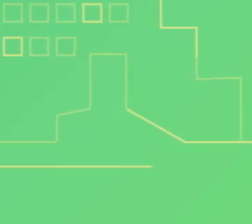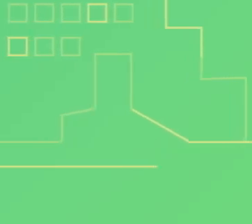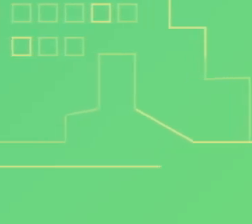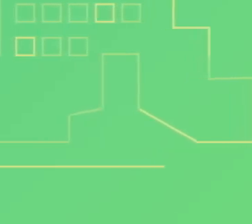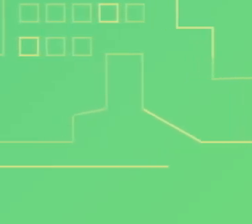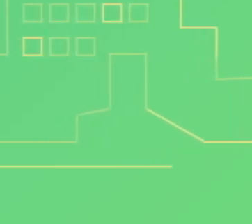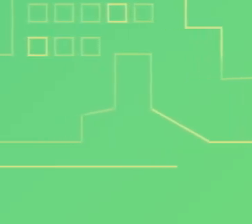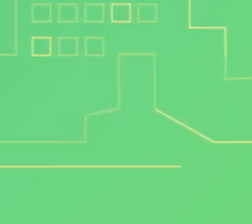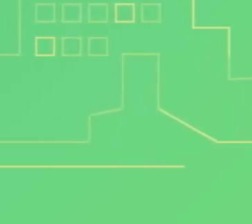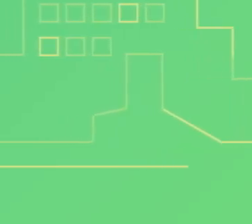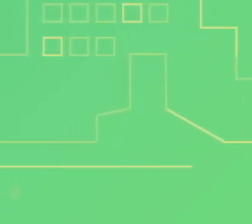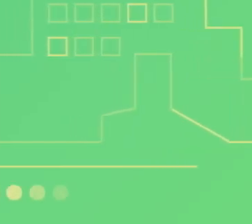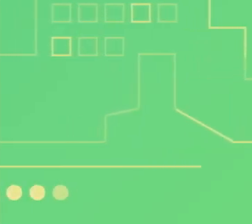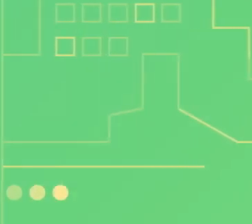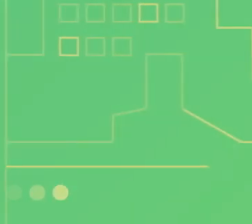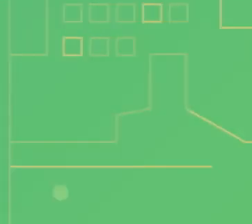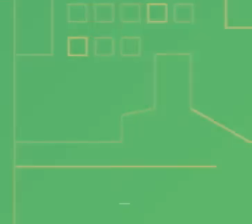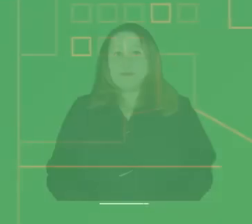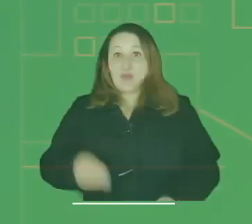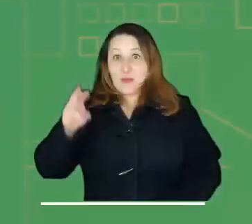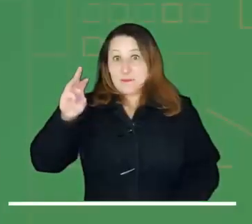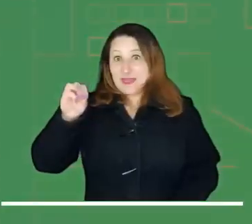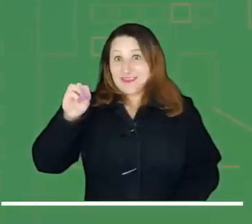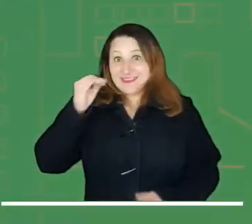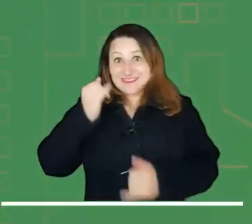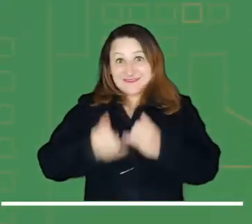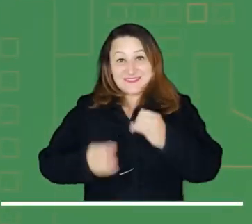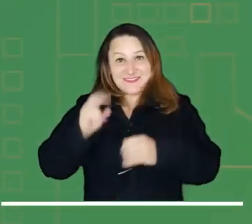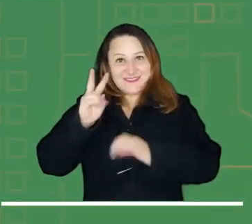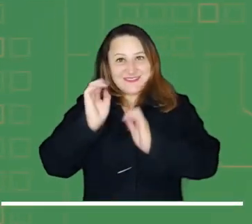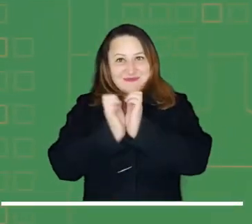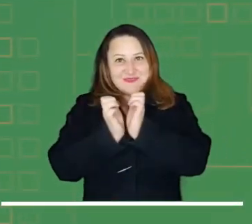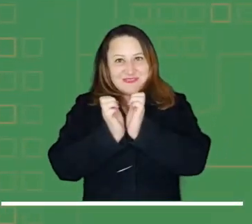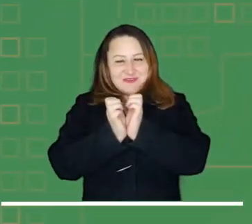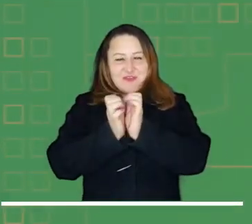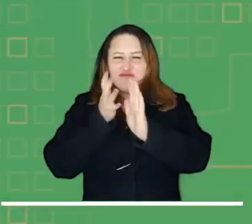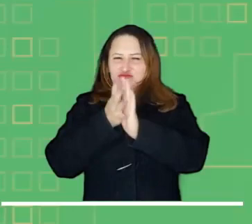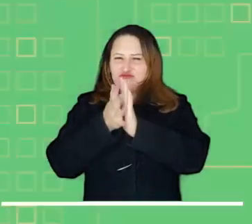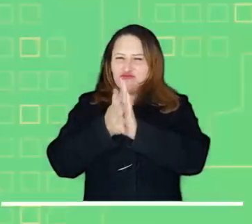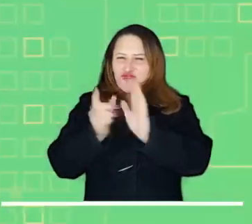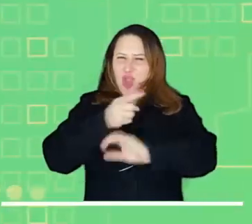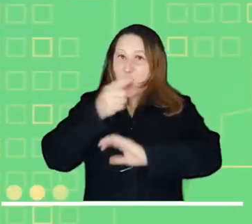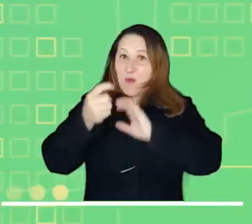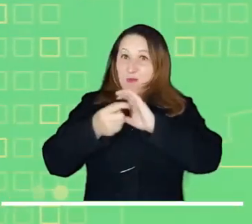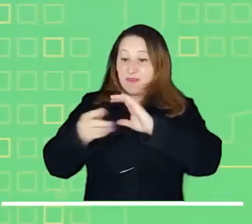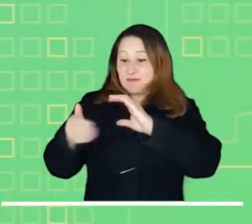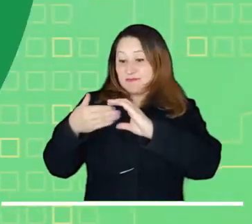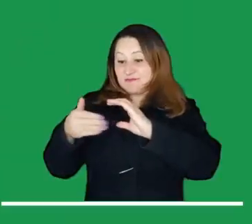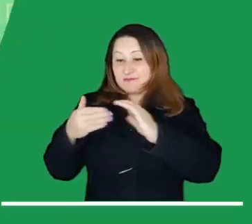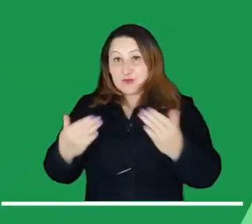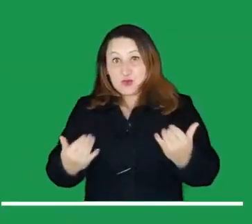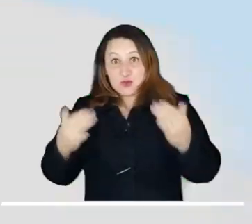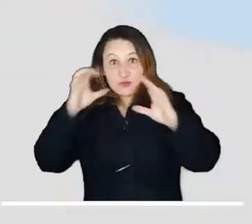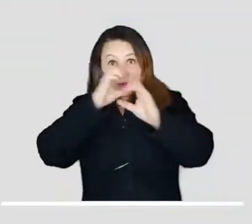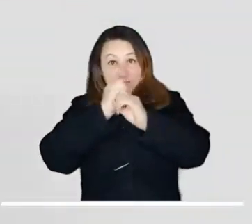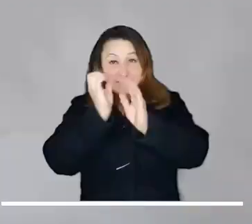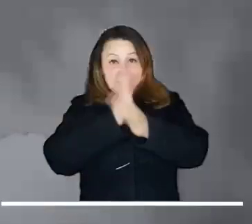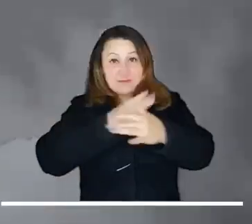Nos despedimos de este martes 2 de mayo con el pronóstico del tiempo de la noche de hoy y la madrugada del miércoles.